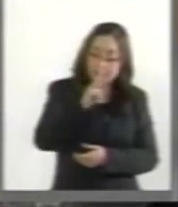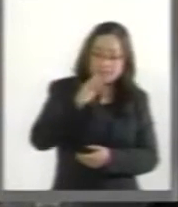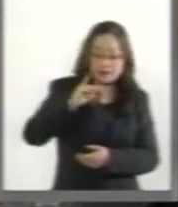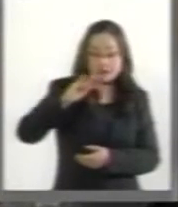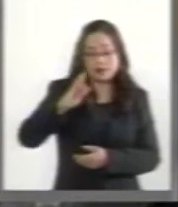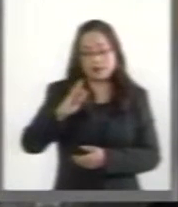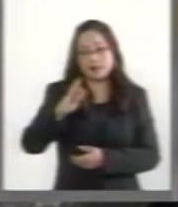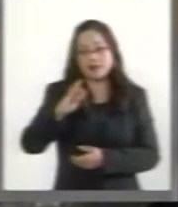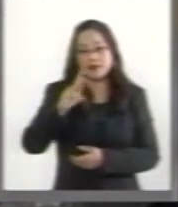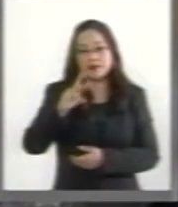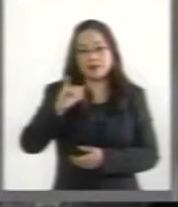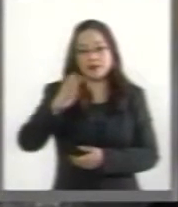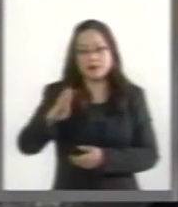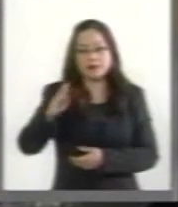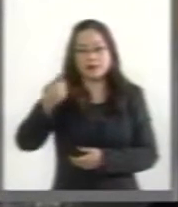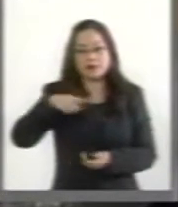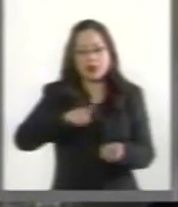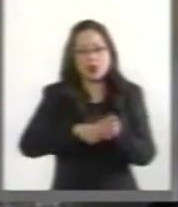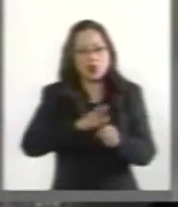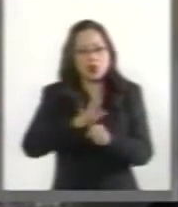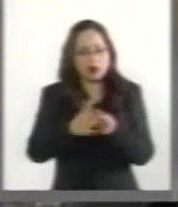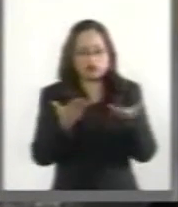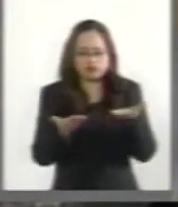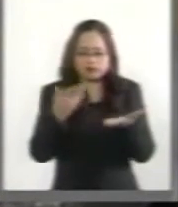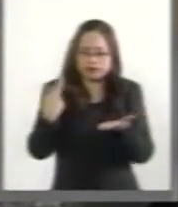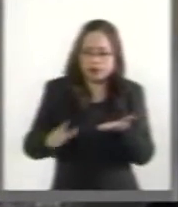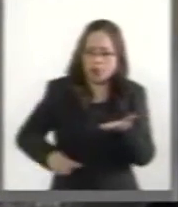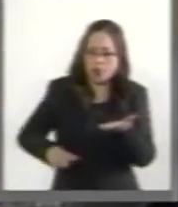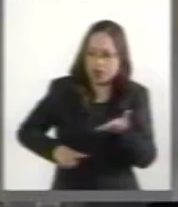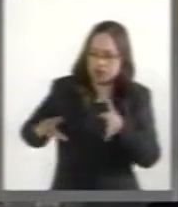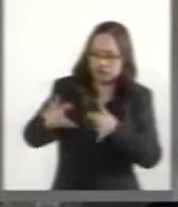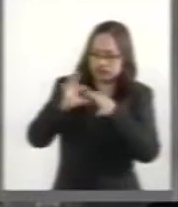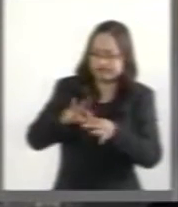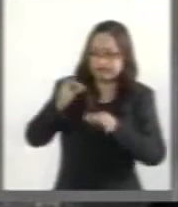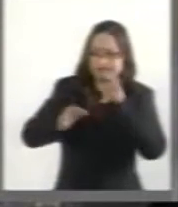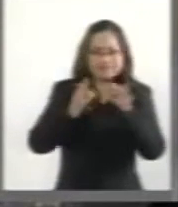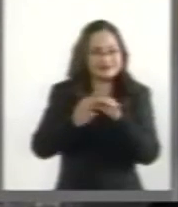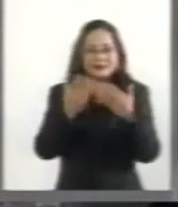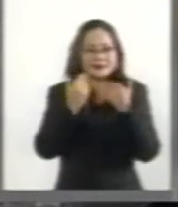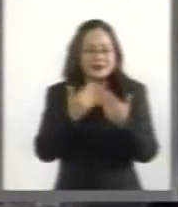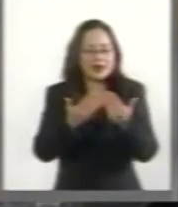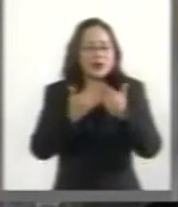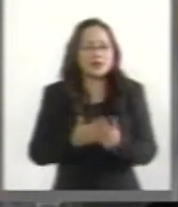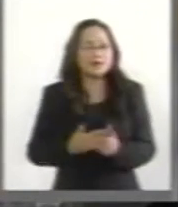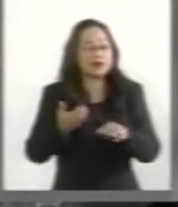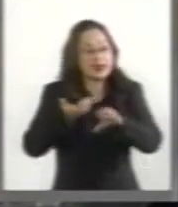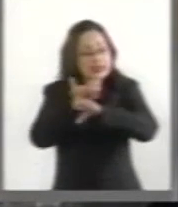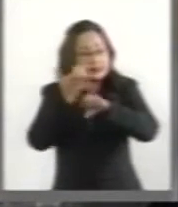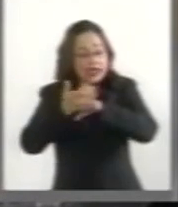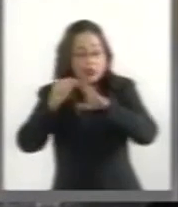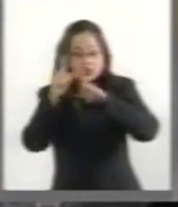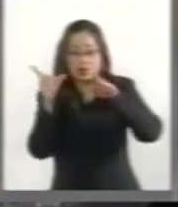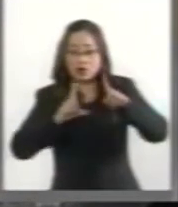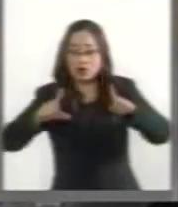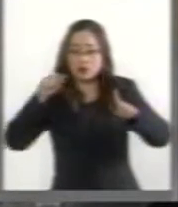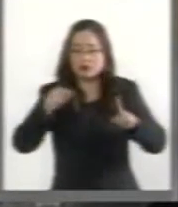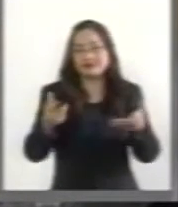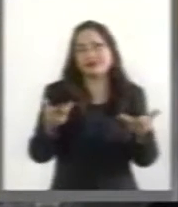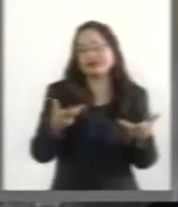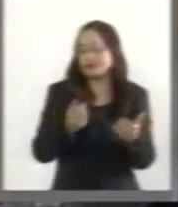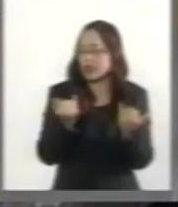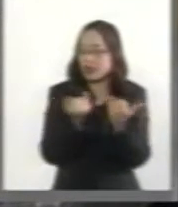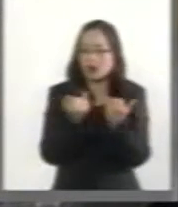compromete la estabilidad financiera del Estado mexicano. A nivel de las entidades federativas, ni qué decir,